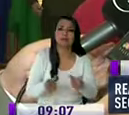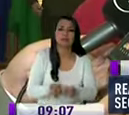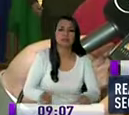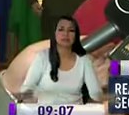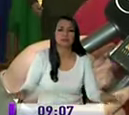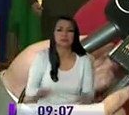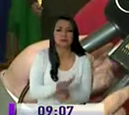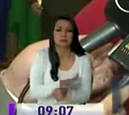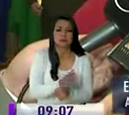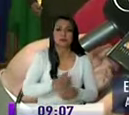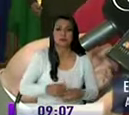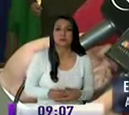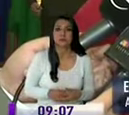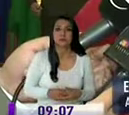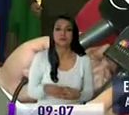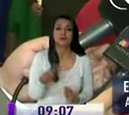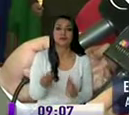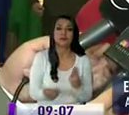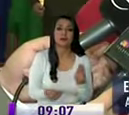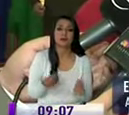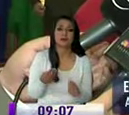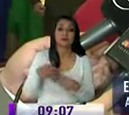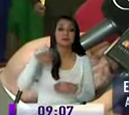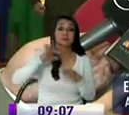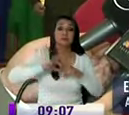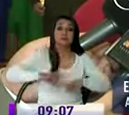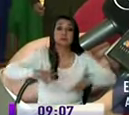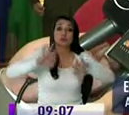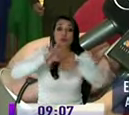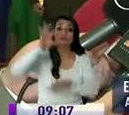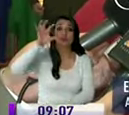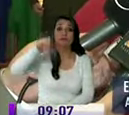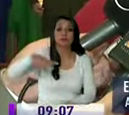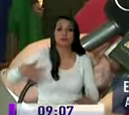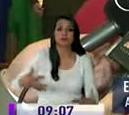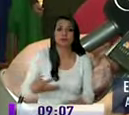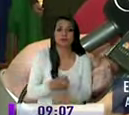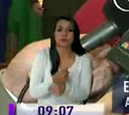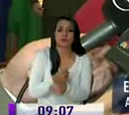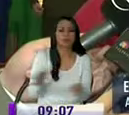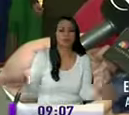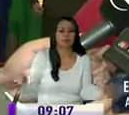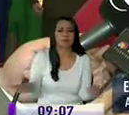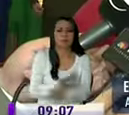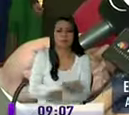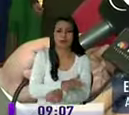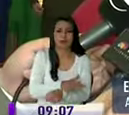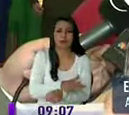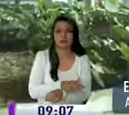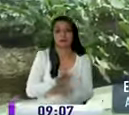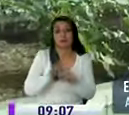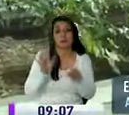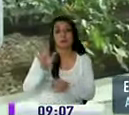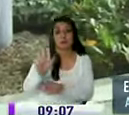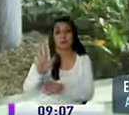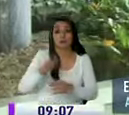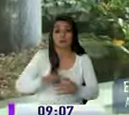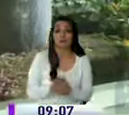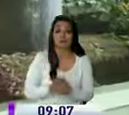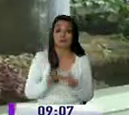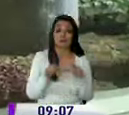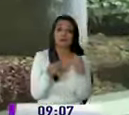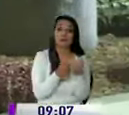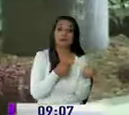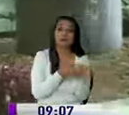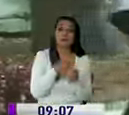hacer siempre buscar que la seguridad el Estado esté coberturizado por un ente de esta naturaleza Y desde el correísmo